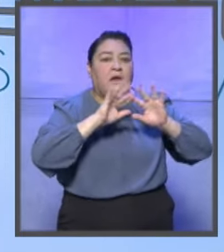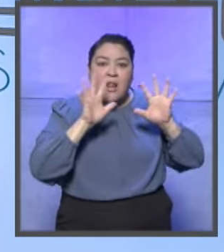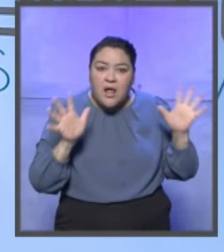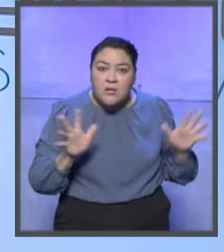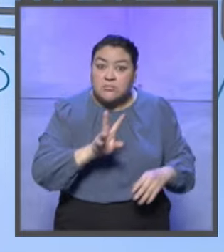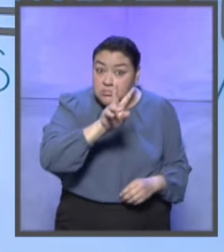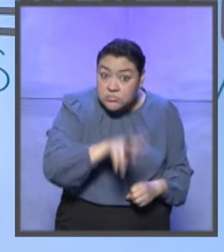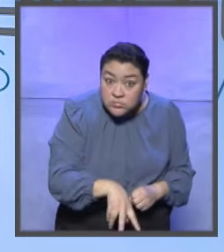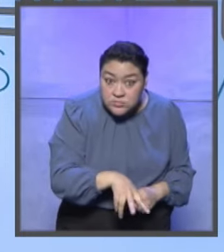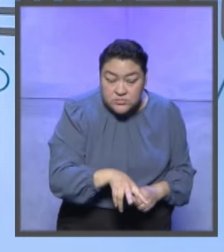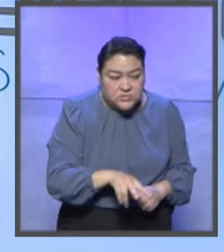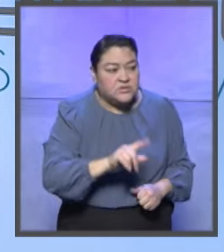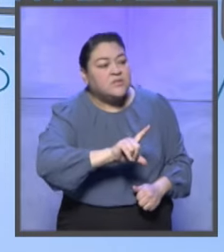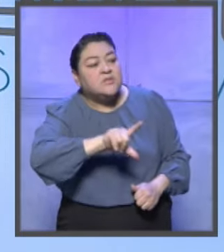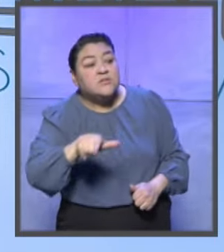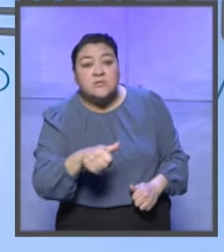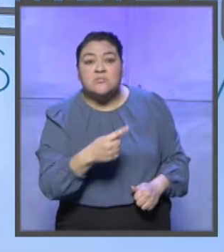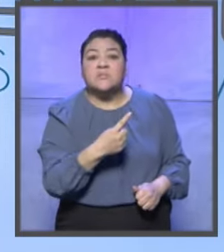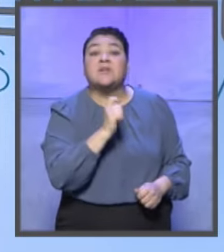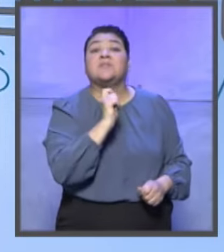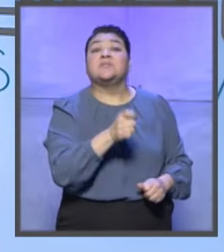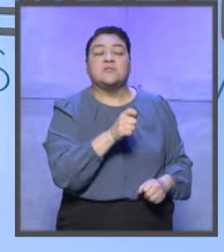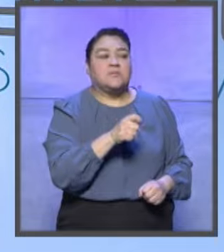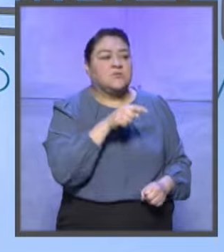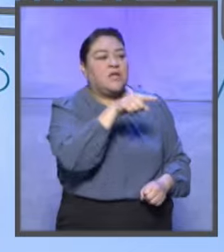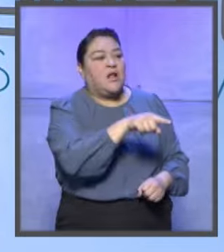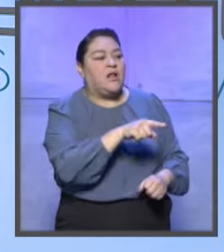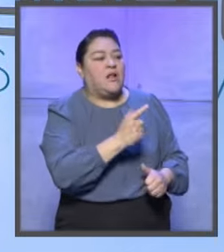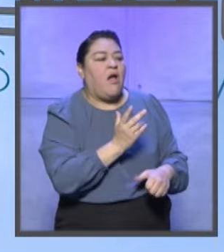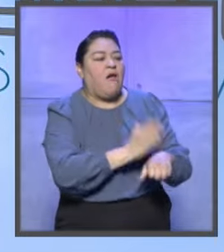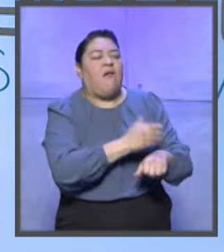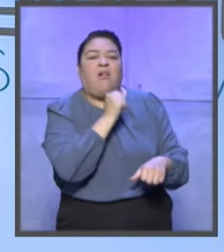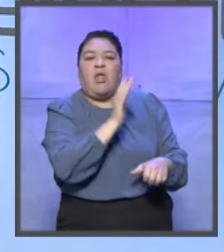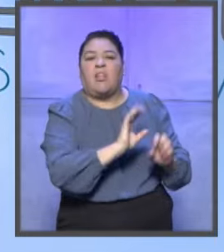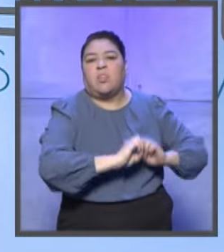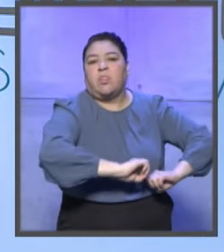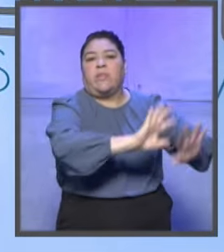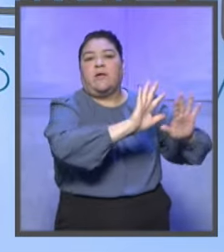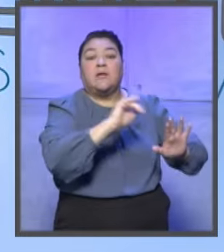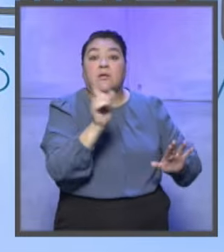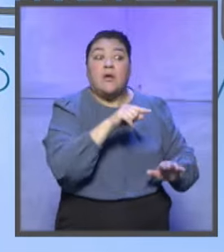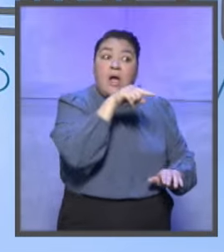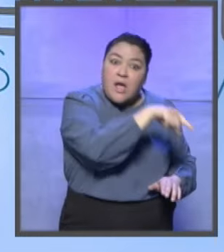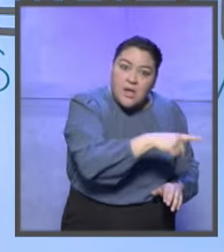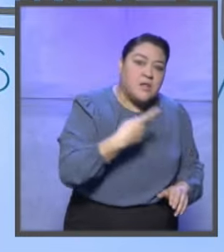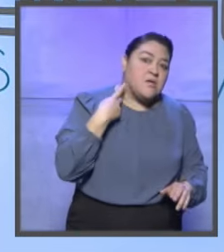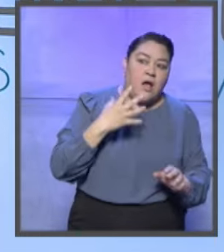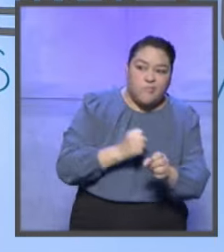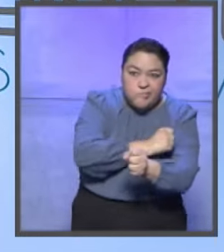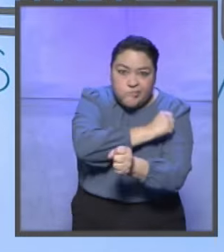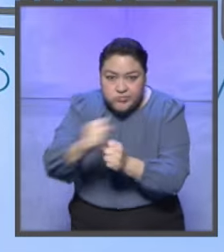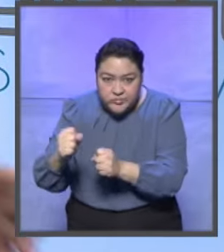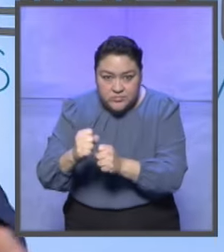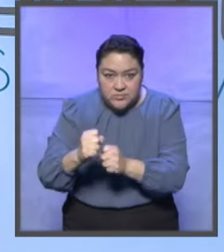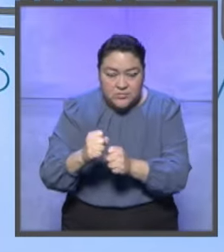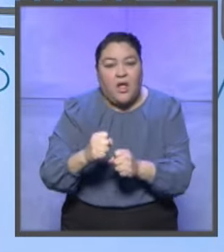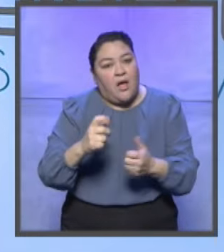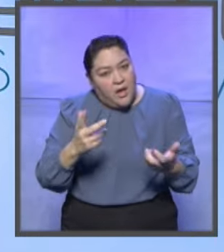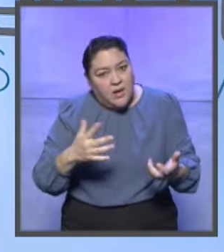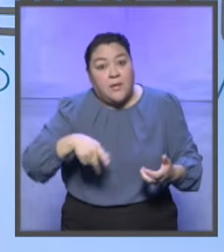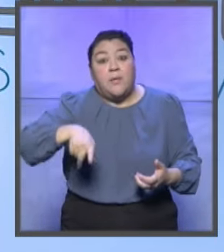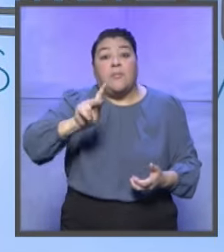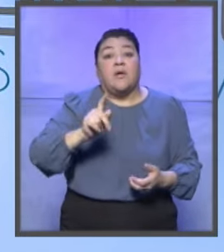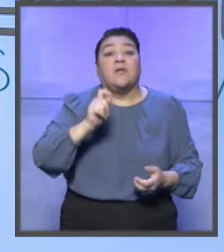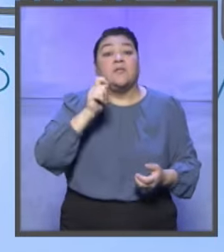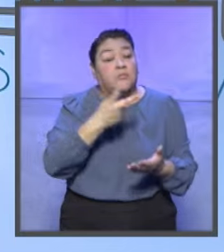también llegar a la verdad y evitar, digamos, que queden impunes actos que sí son auténtica violencia, pero también que se sancionen